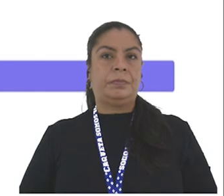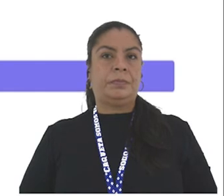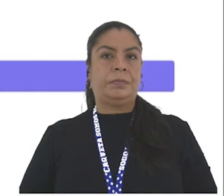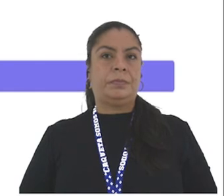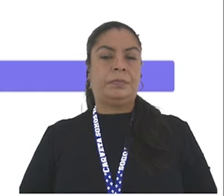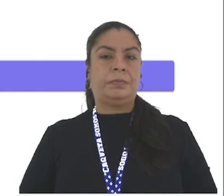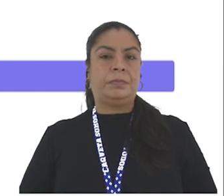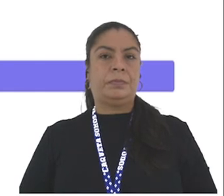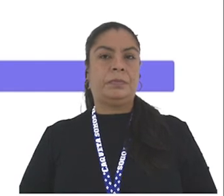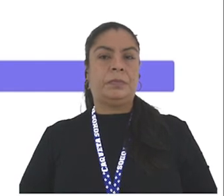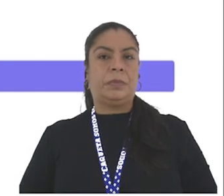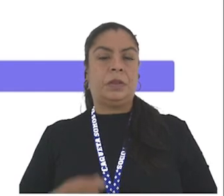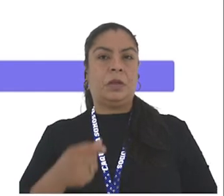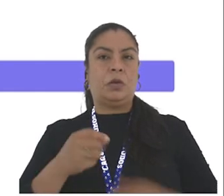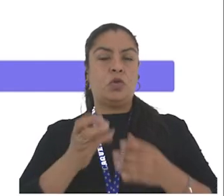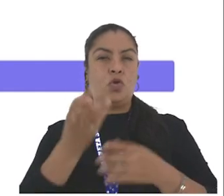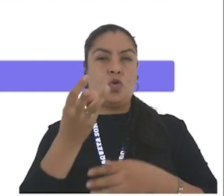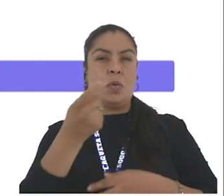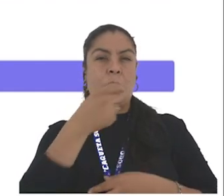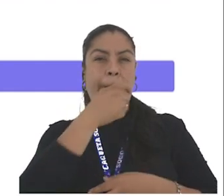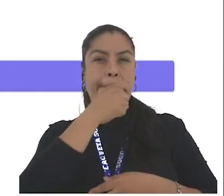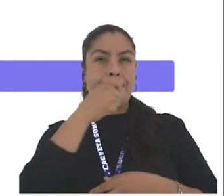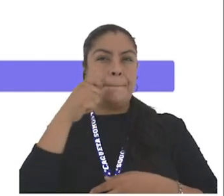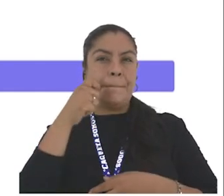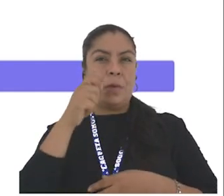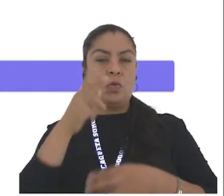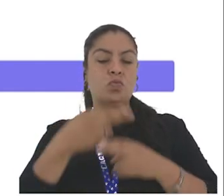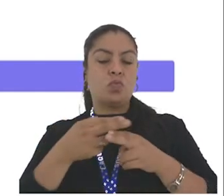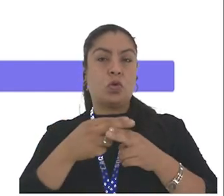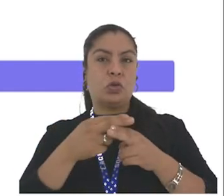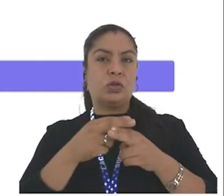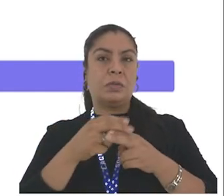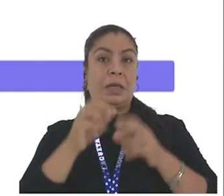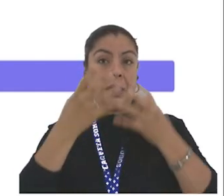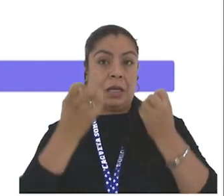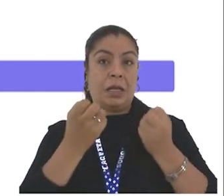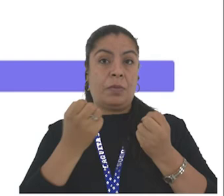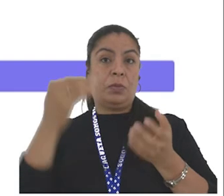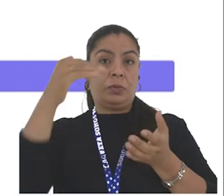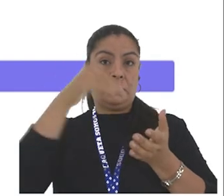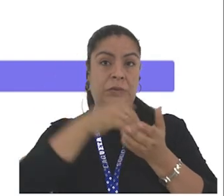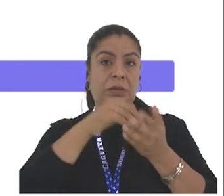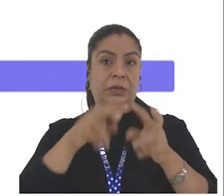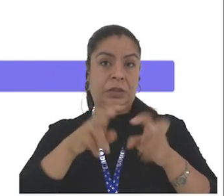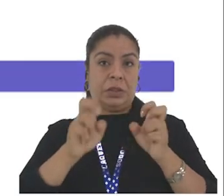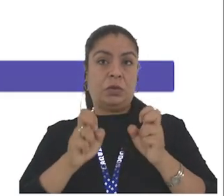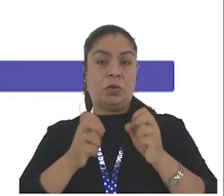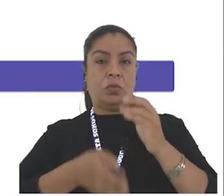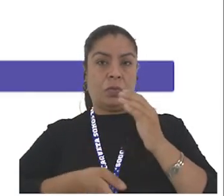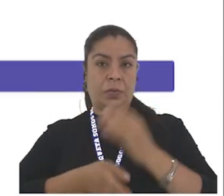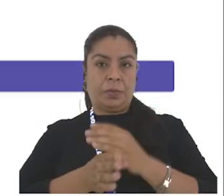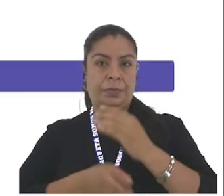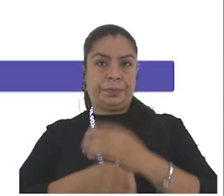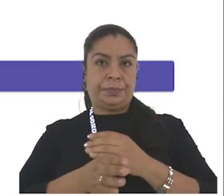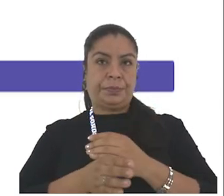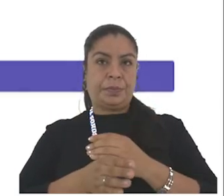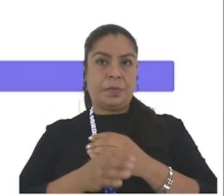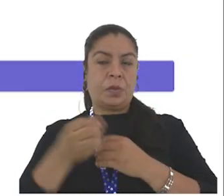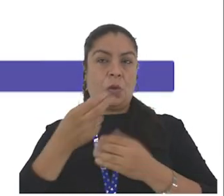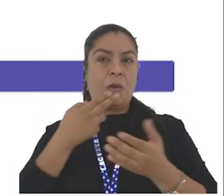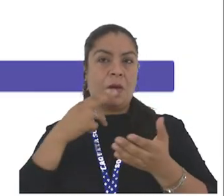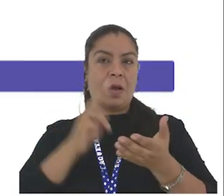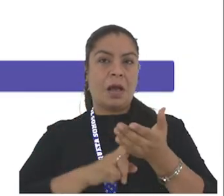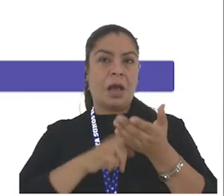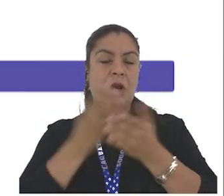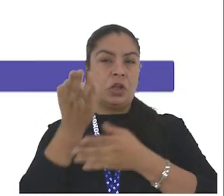y digitar una contraseña para una próxima ocasión en la que queramos ingresar a nuestra plataforma, o a radicar, o hacerle